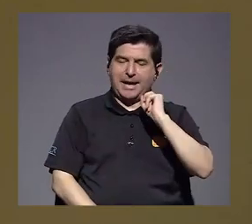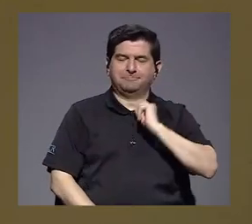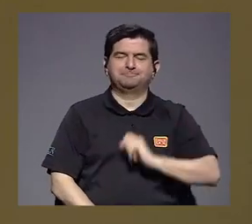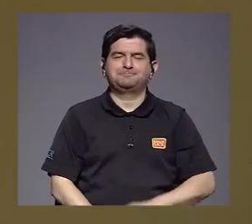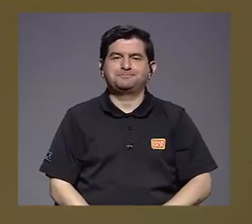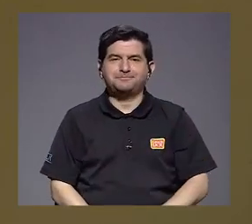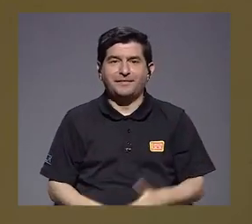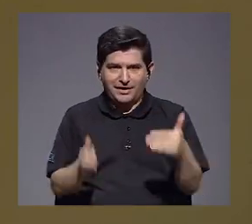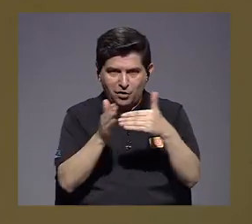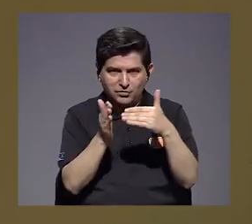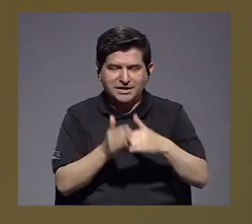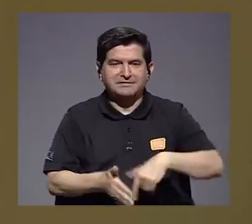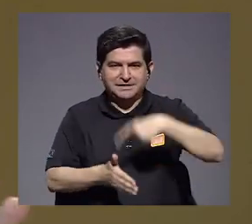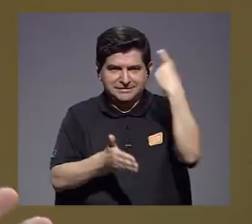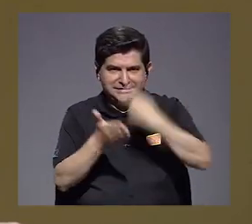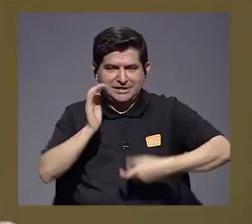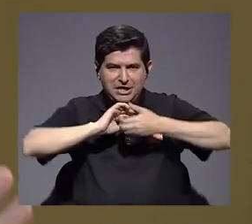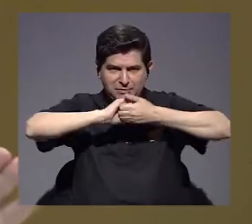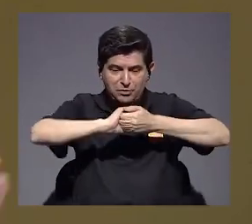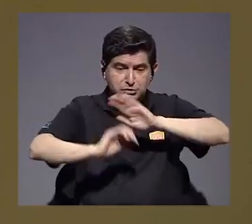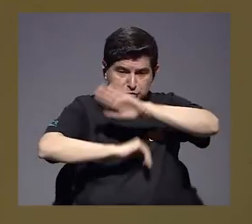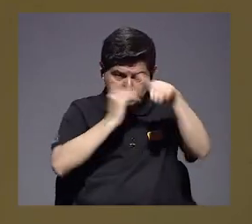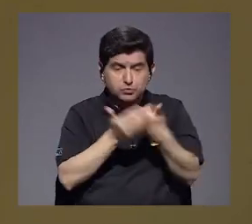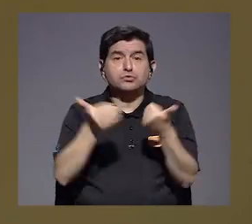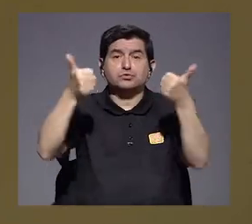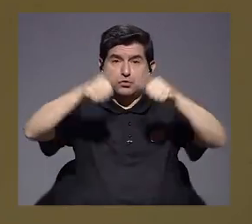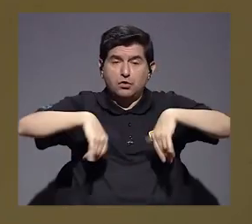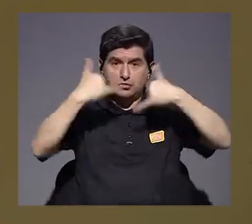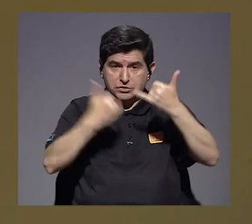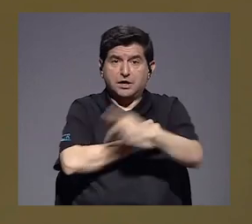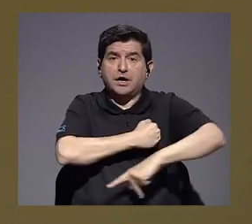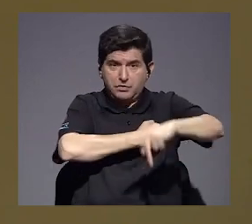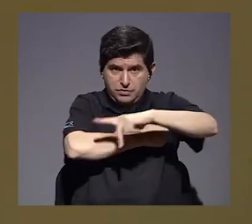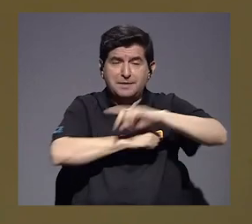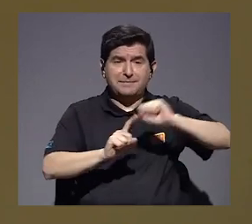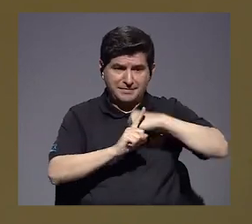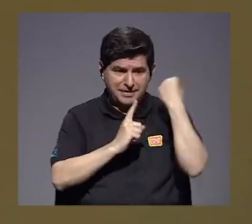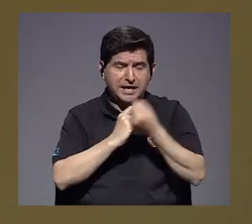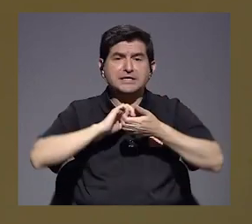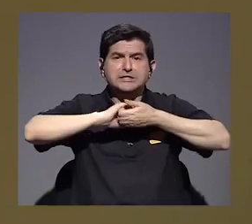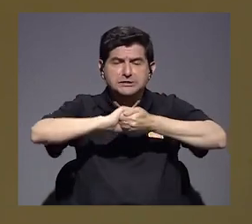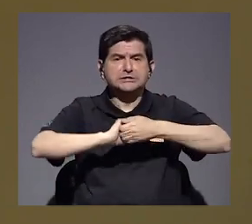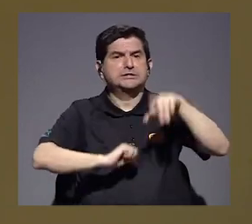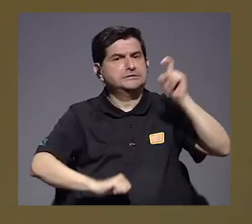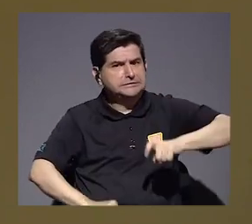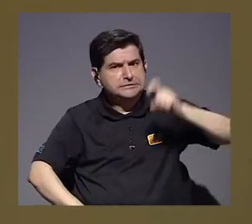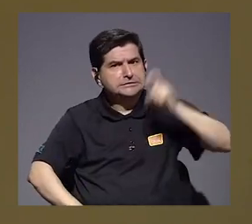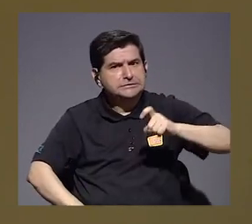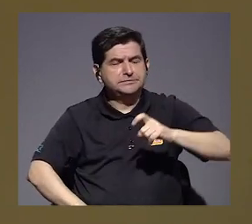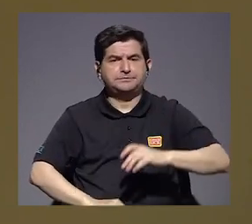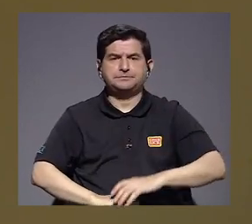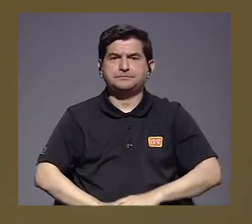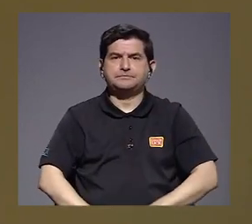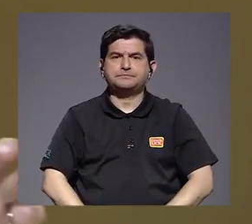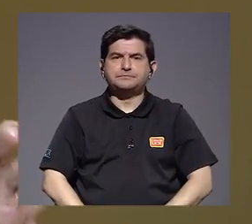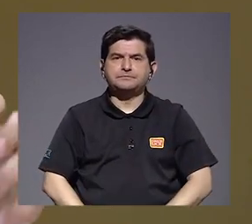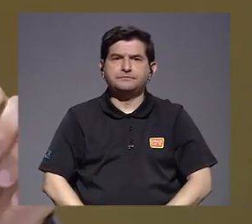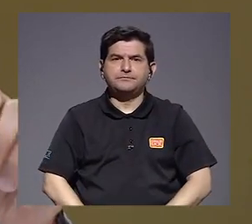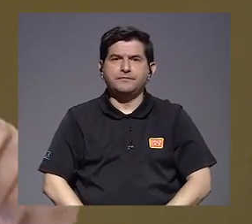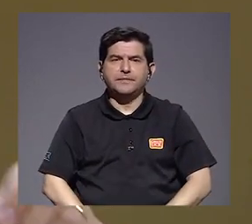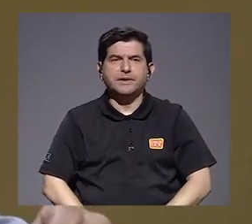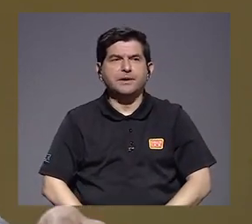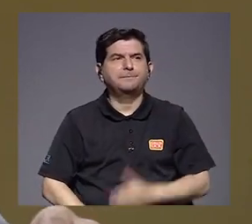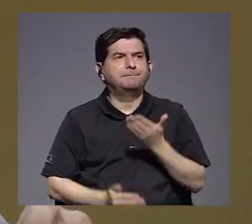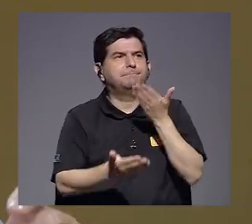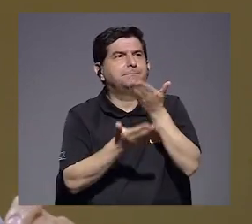Volvamos sobre el impuesto solidario. Todos estamos de acuerdo que en este momento país que vivimos la solidaridad fundamental. Se ha planteado